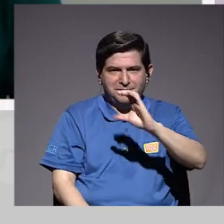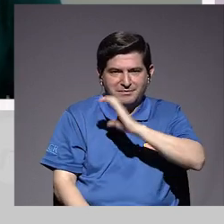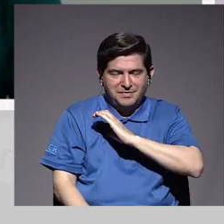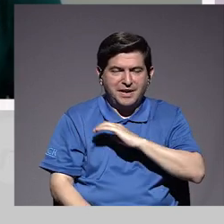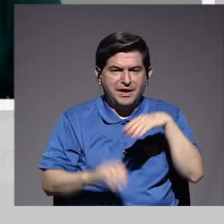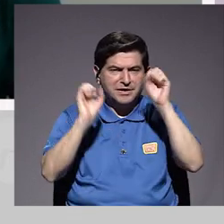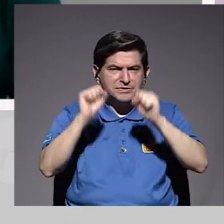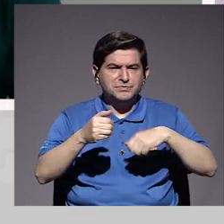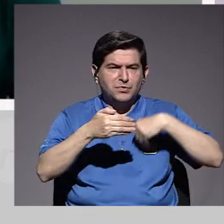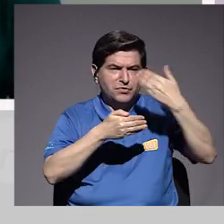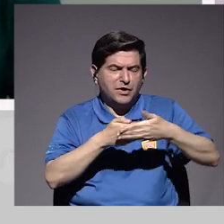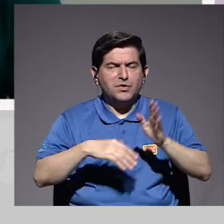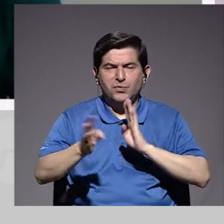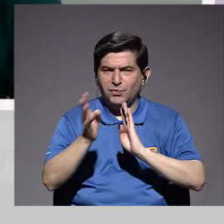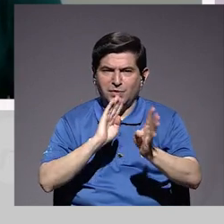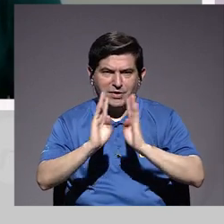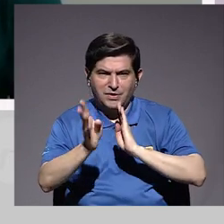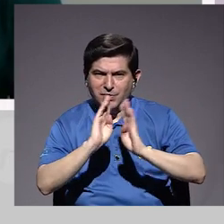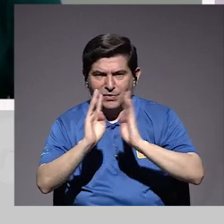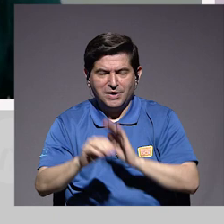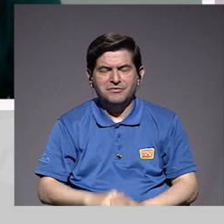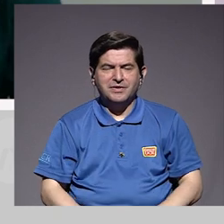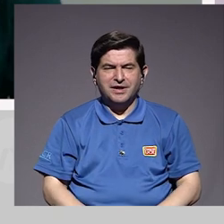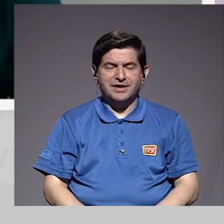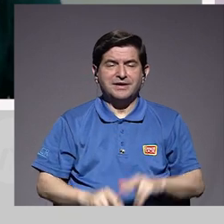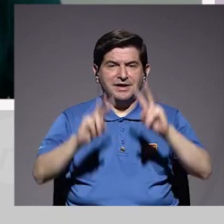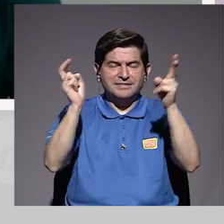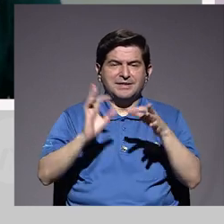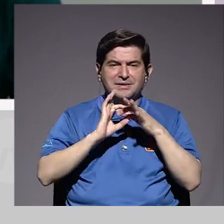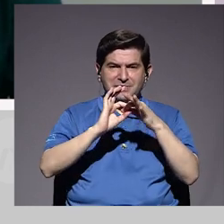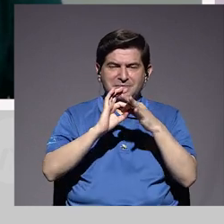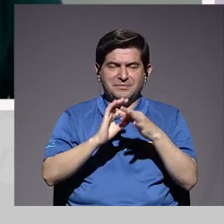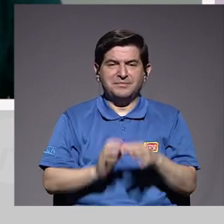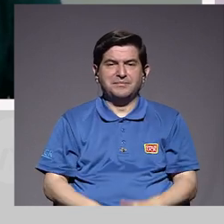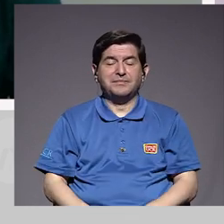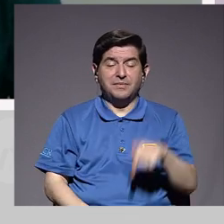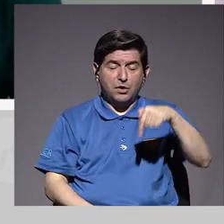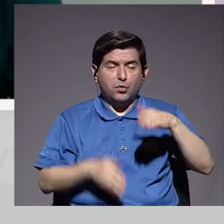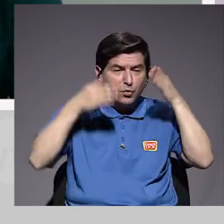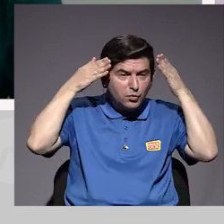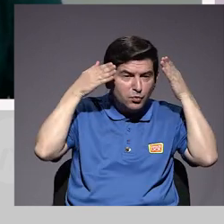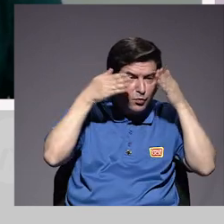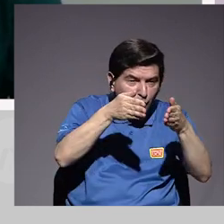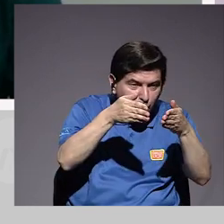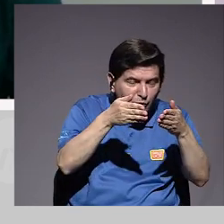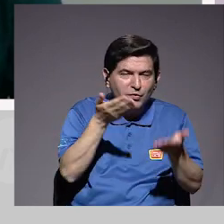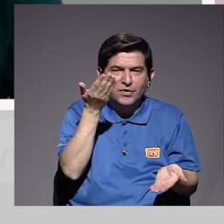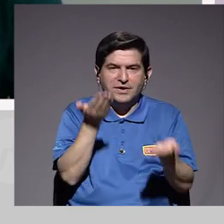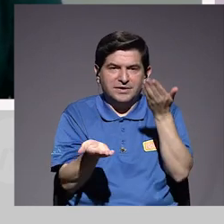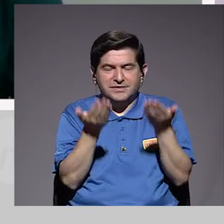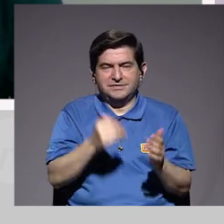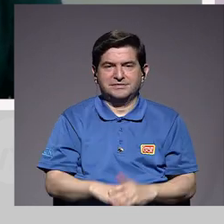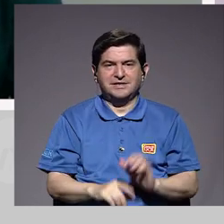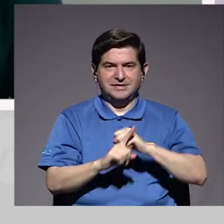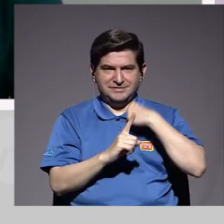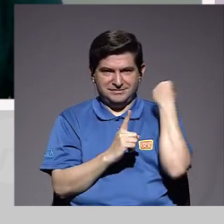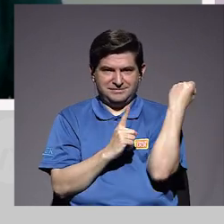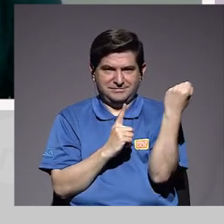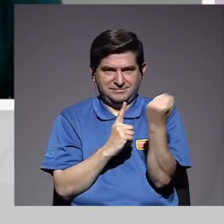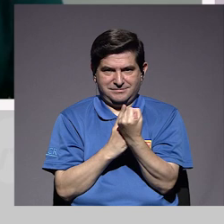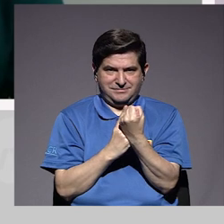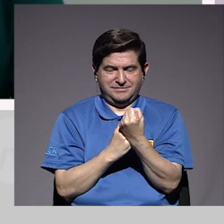las cuales podemos seguir conversando el tema de la sexualidad. Hoy, pues nos concentramos un poquito en esto de